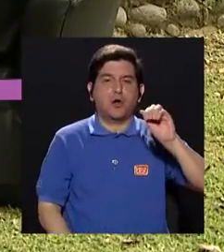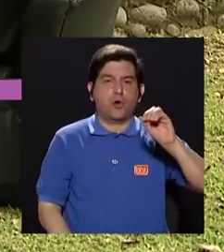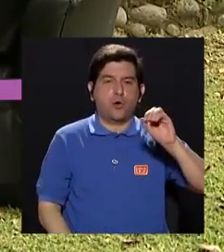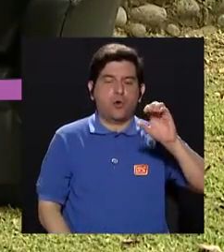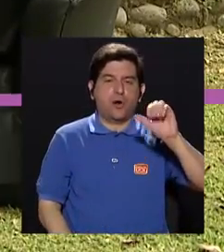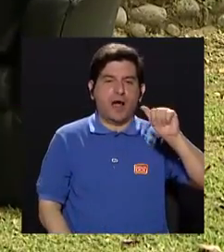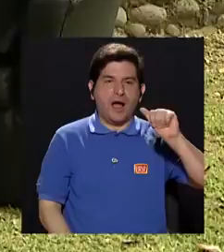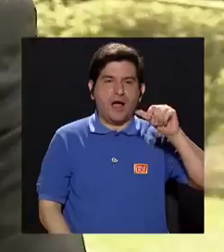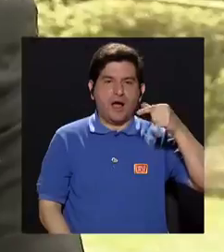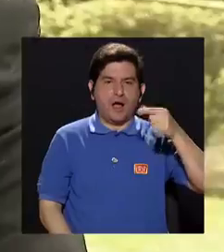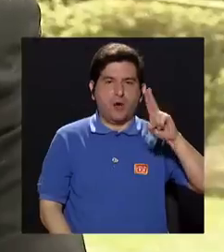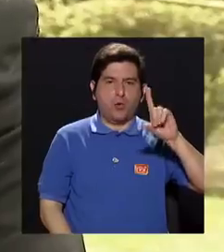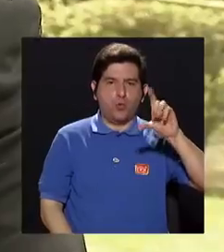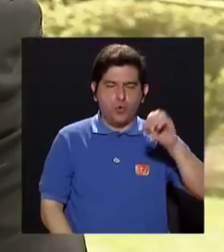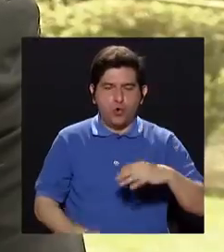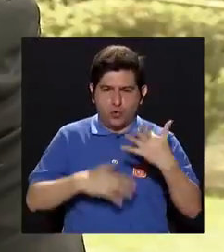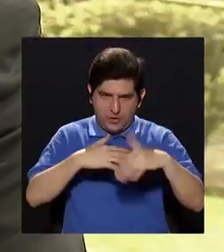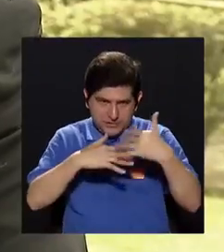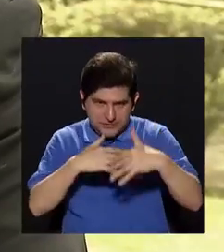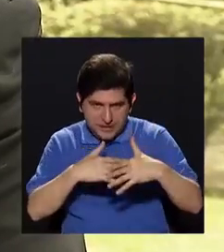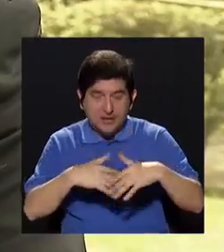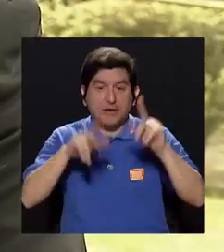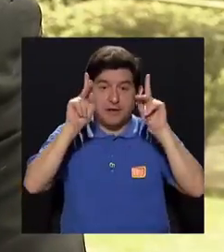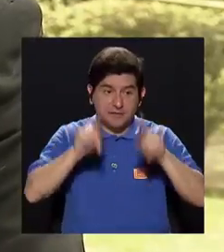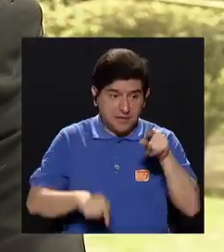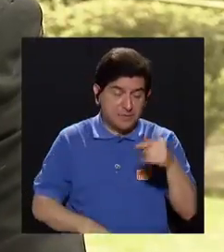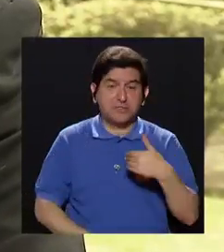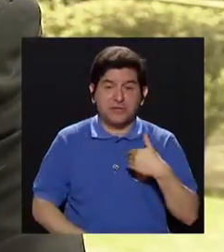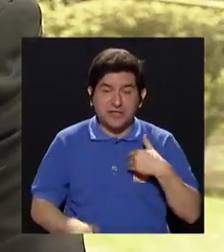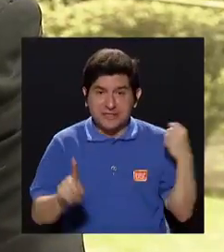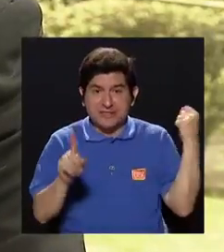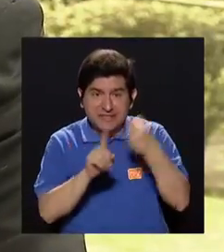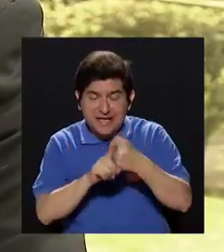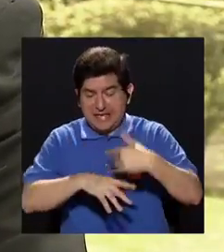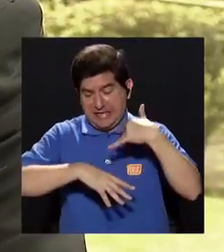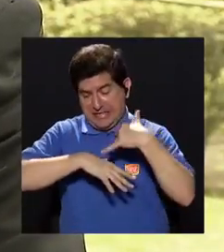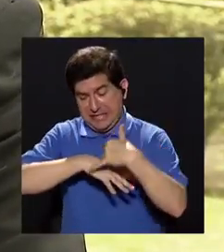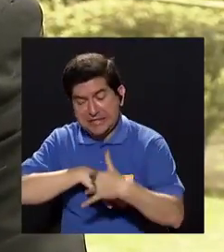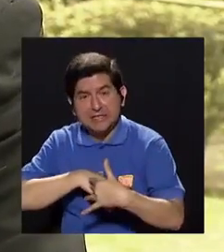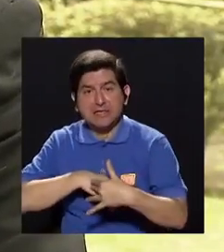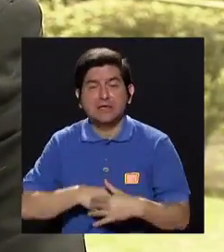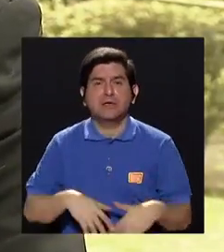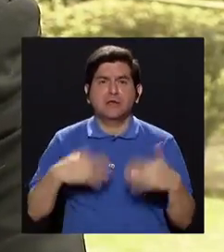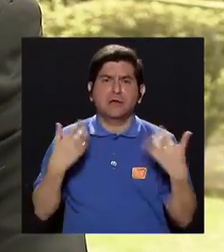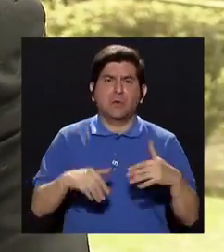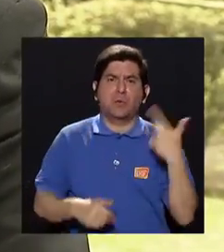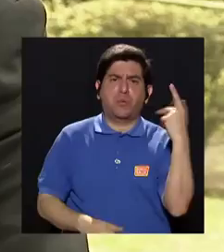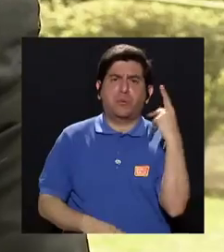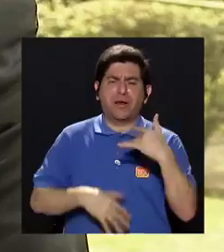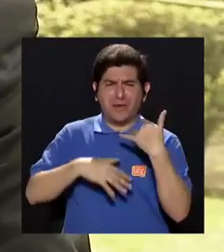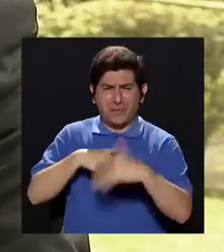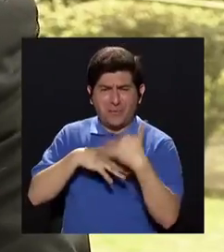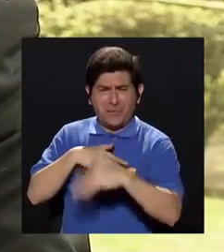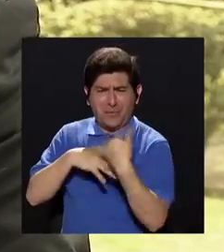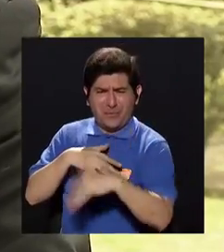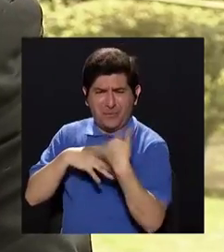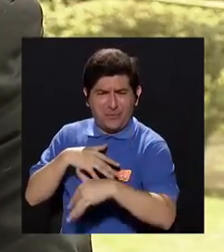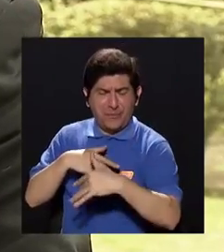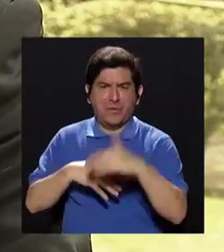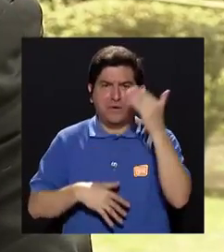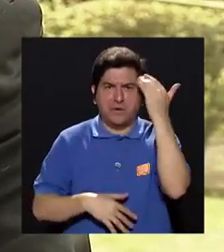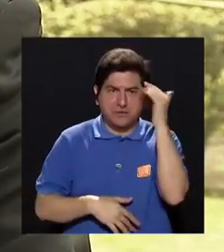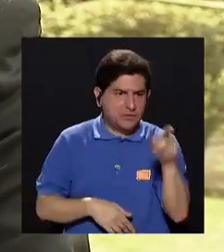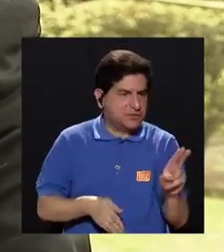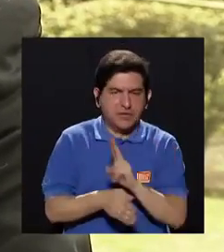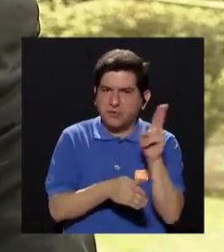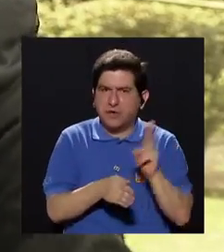la sangre directamente. Pues este paciente, si tiene un accidente y se corta, pues hay más riesgo de sangrados. Y si no sabemos que toma el